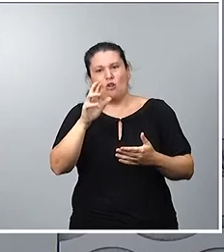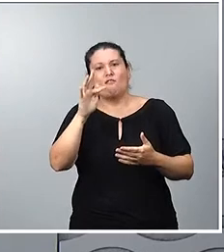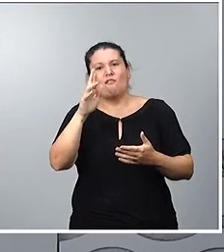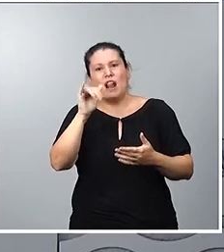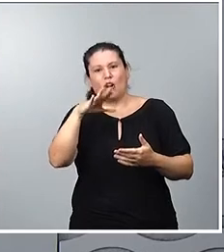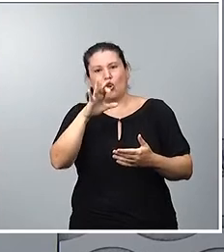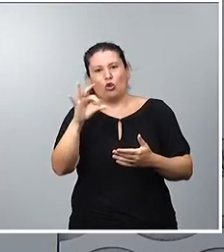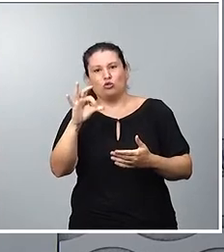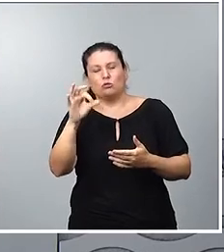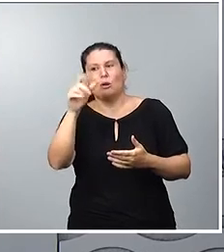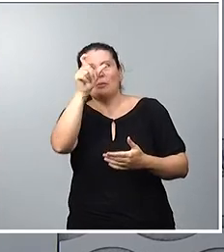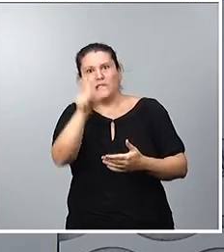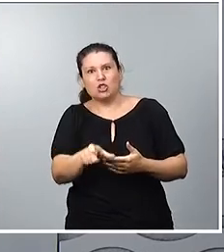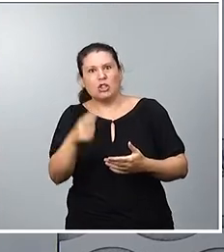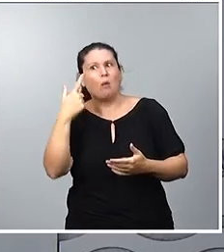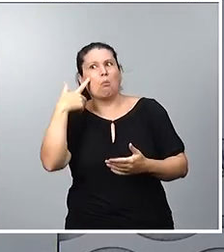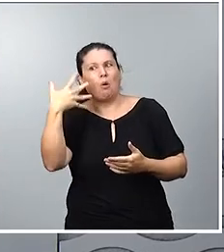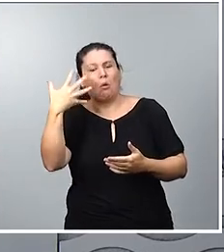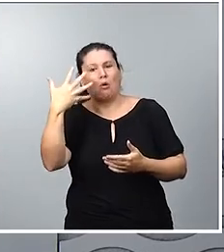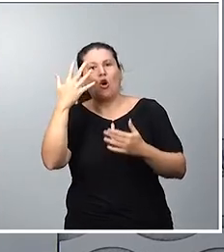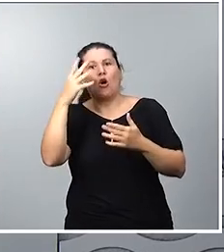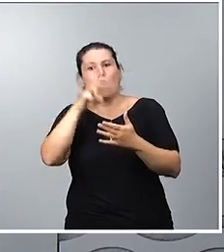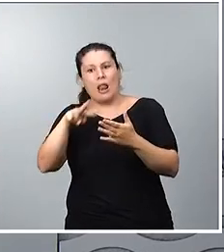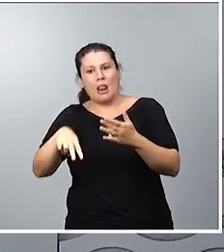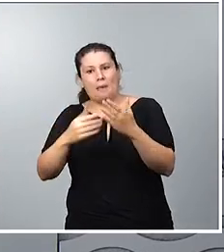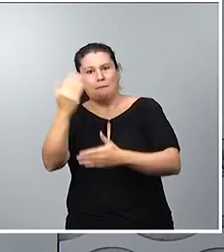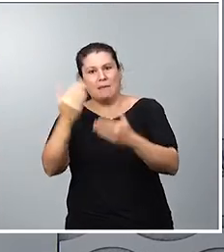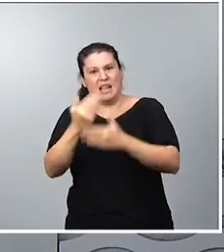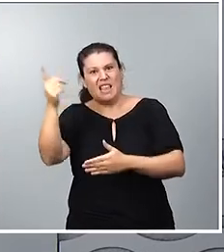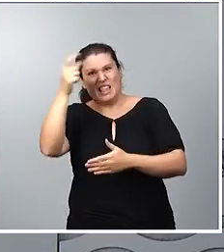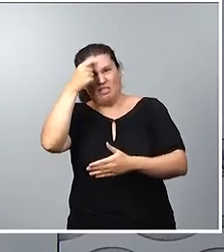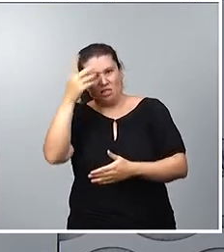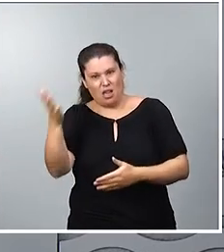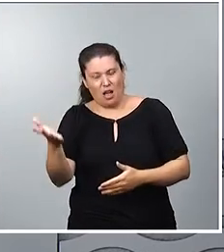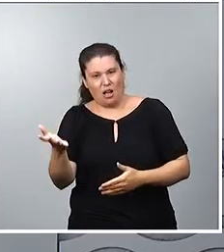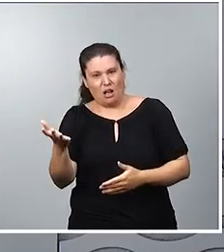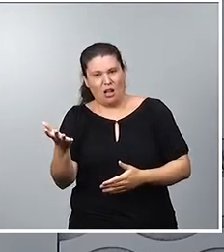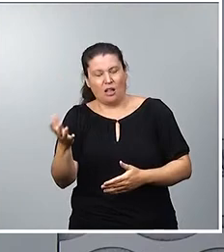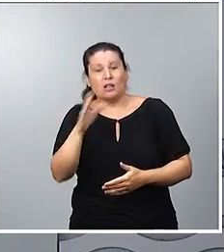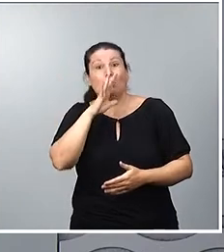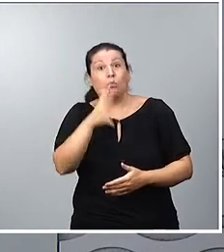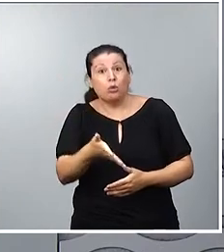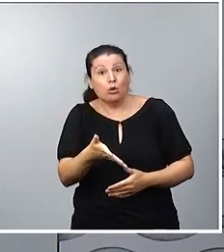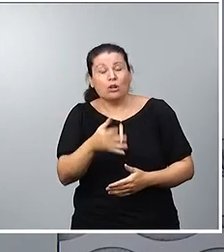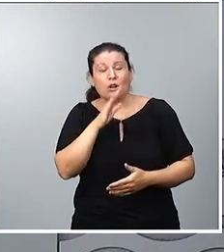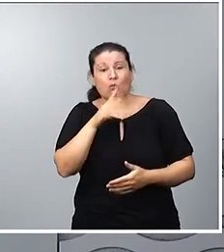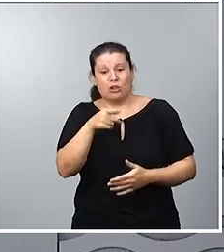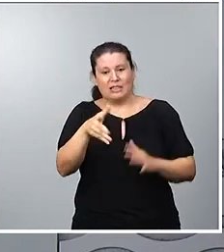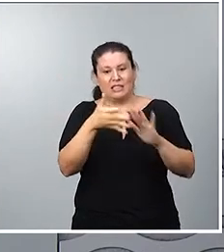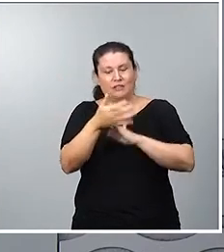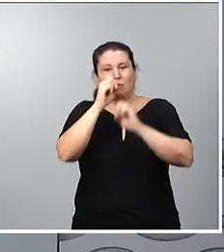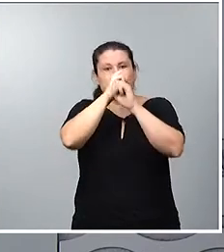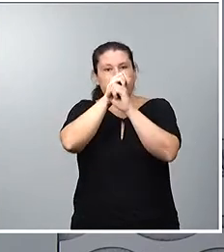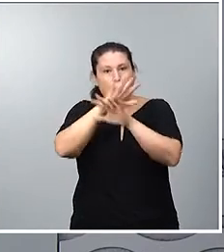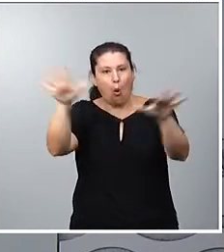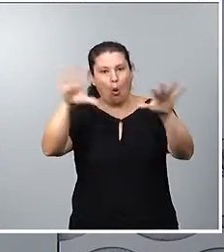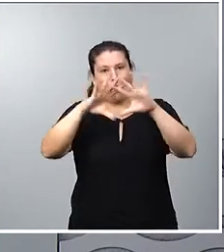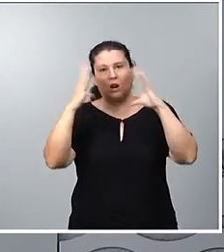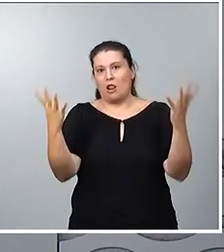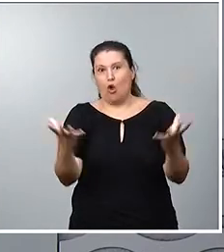se habla en la India. Y solo sucede porque esto efectivamente ha tenido una dimensión global.